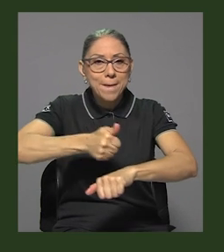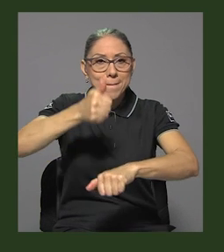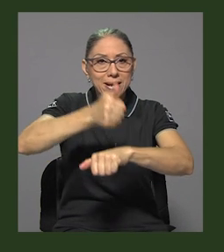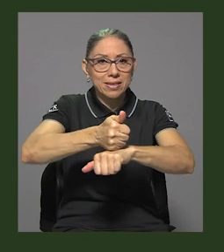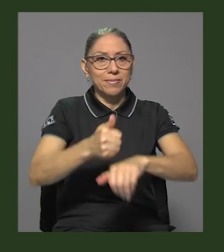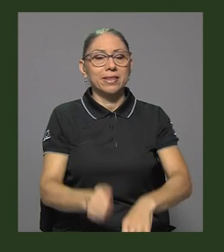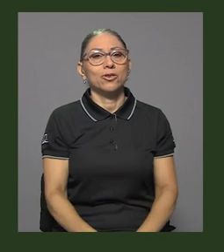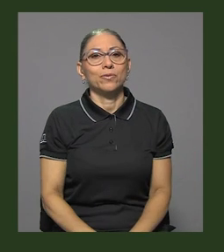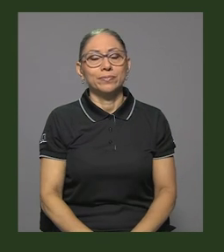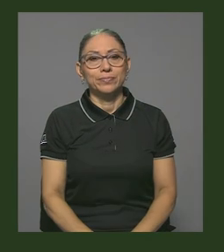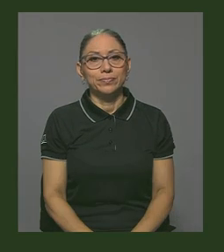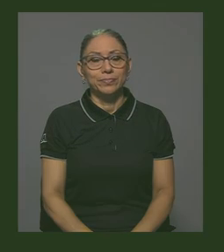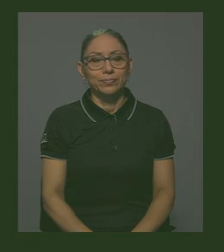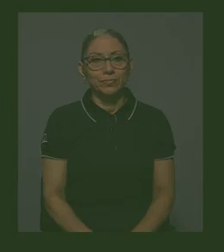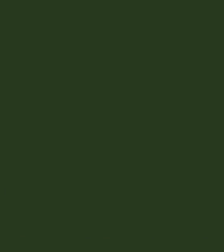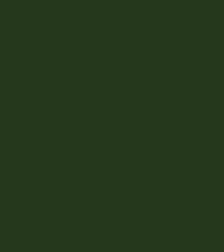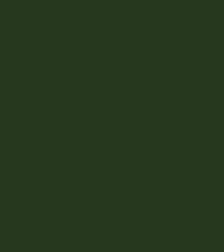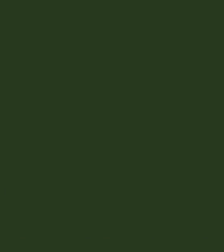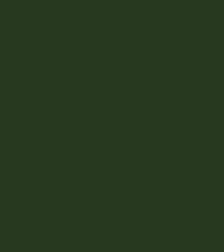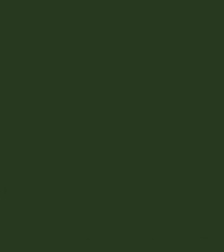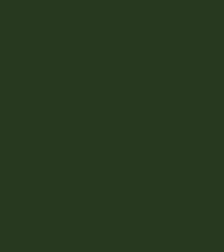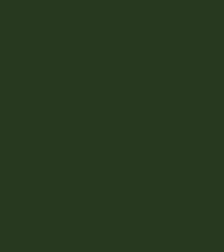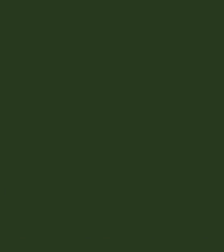Gracias. Gracias. por ver el video.